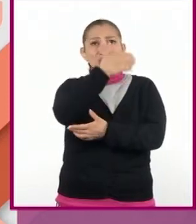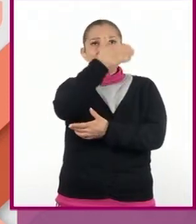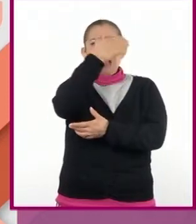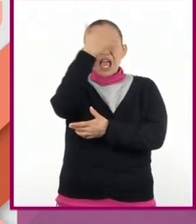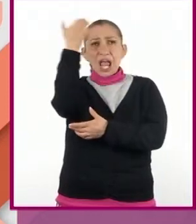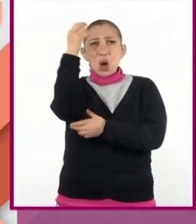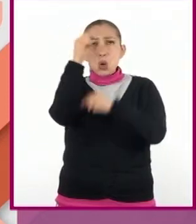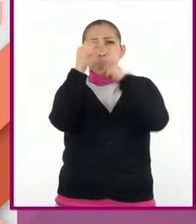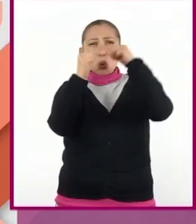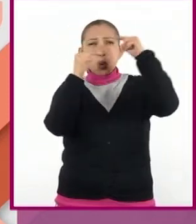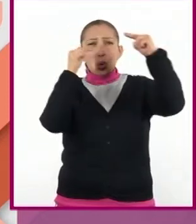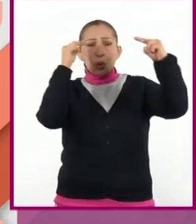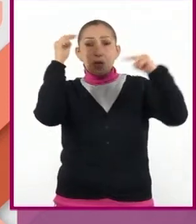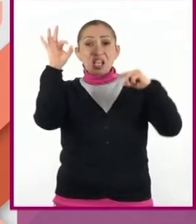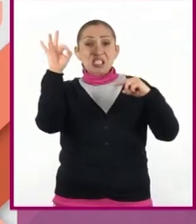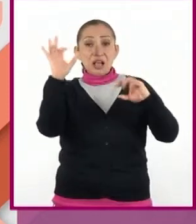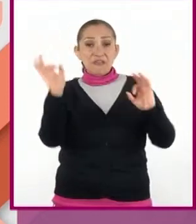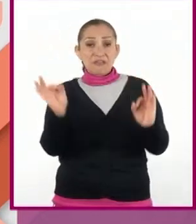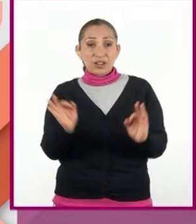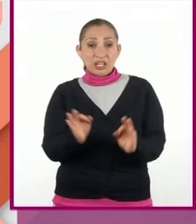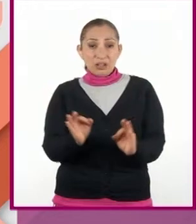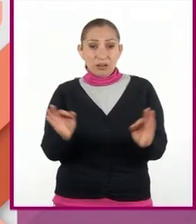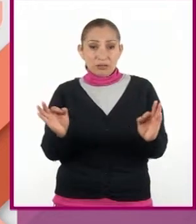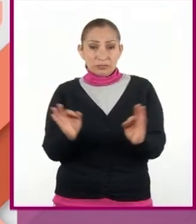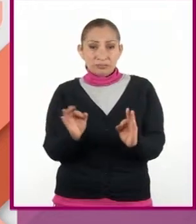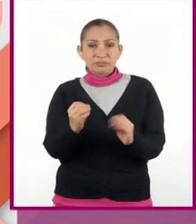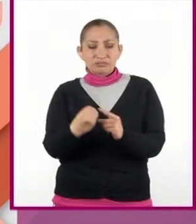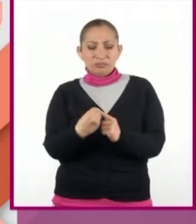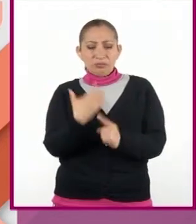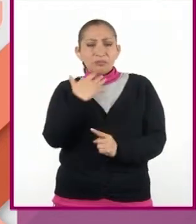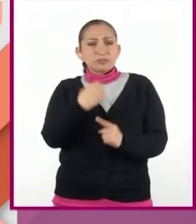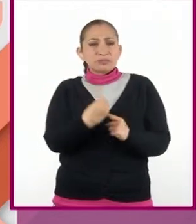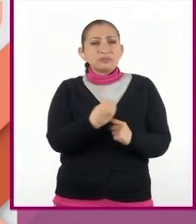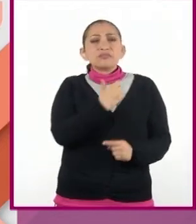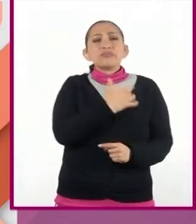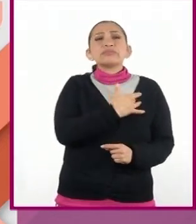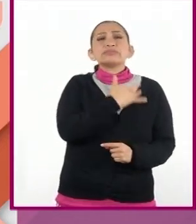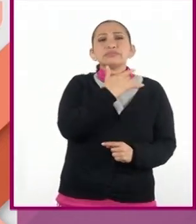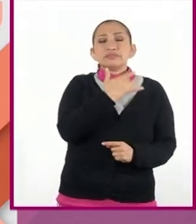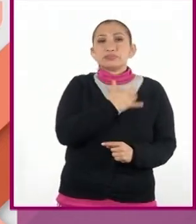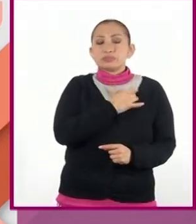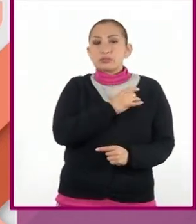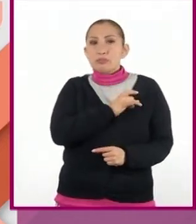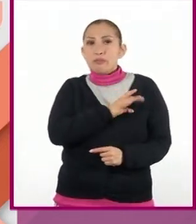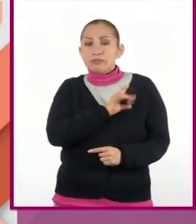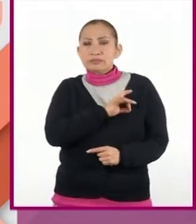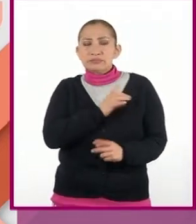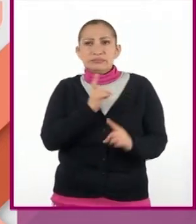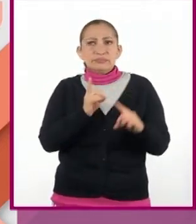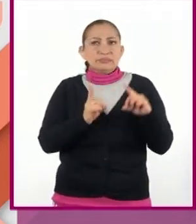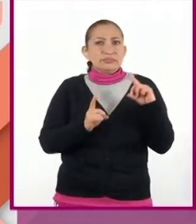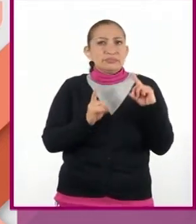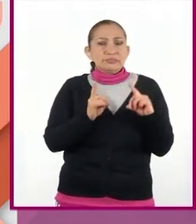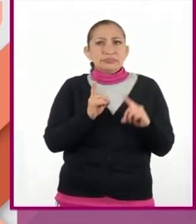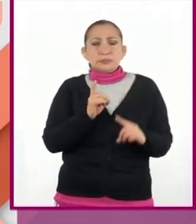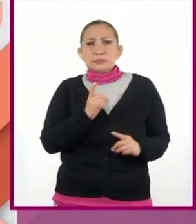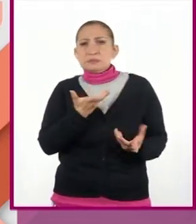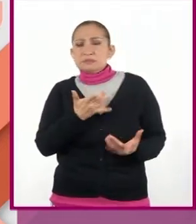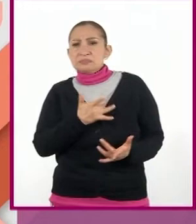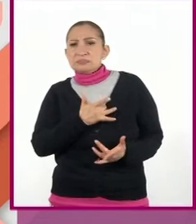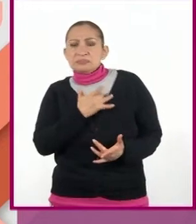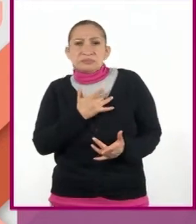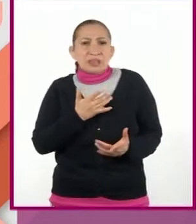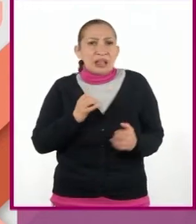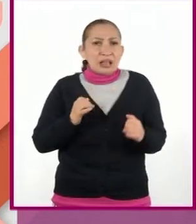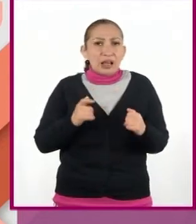está nublado y es posible que haga frío. Las sensaciones que transmiten son de temor, inseguridad y miedo. Los